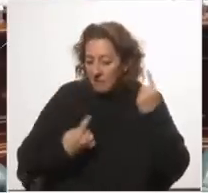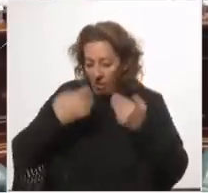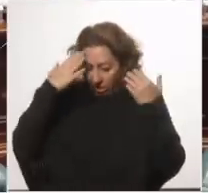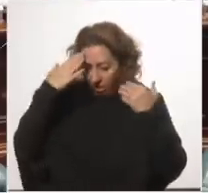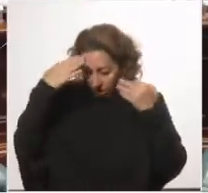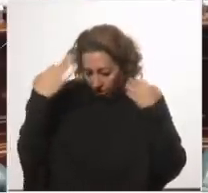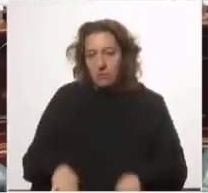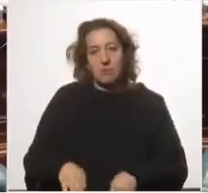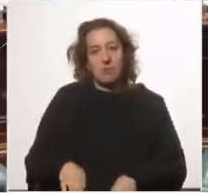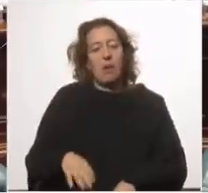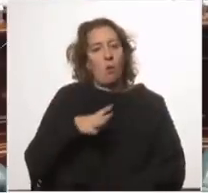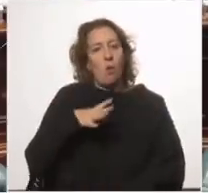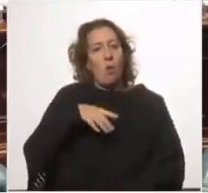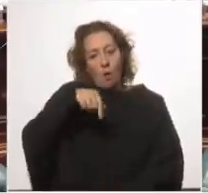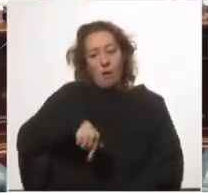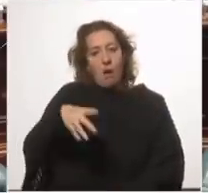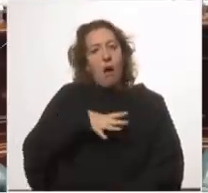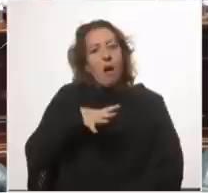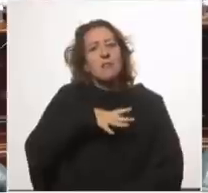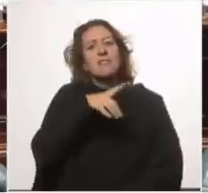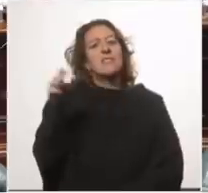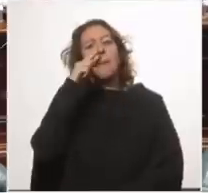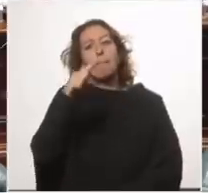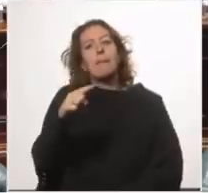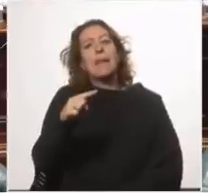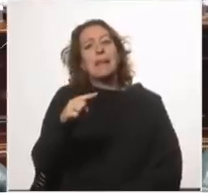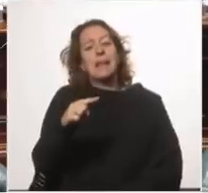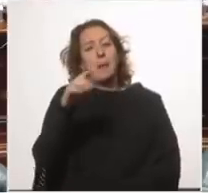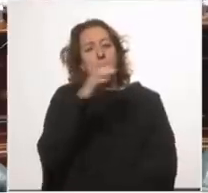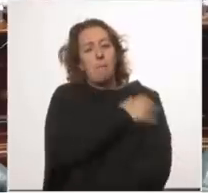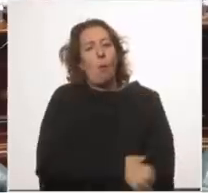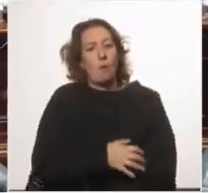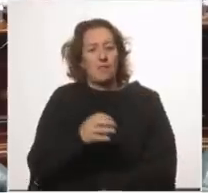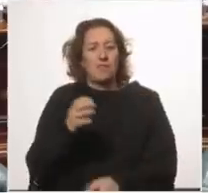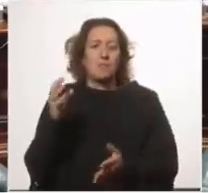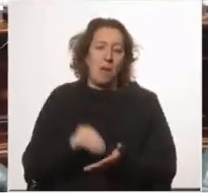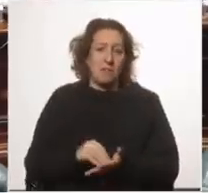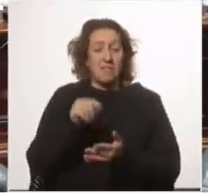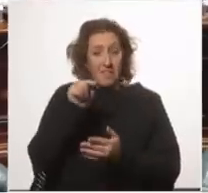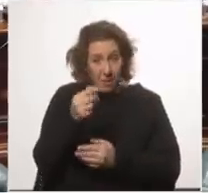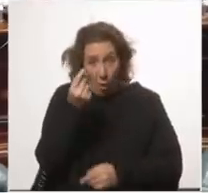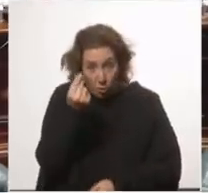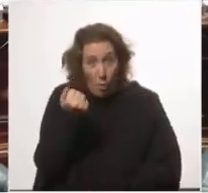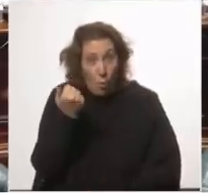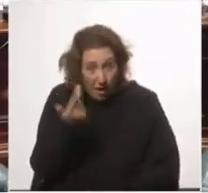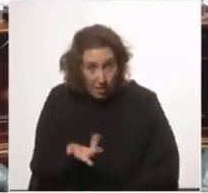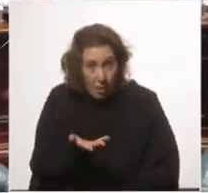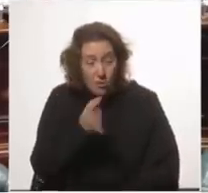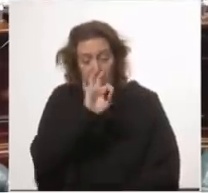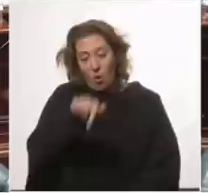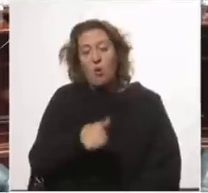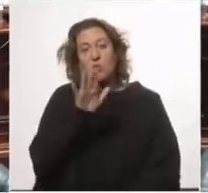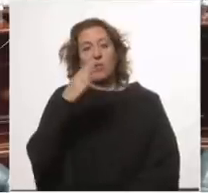hoy tenemos 100.000 pobres más y ¿saben cuánto costaba eso? 0.5% del PBI eso era lo que costaba la transferencia que